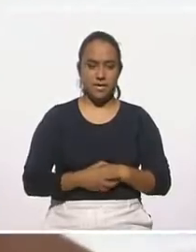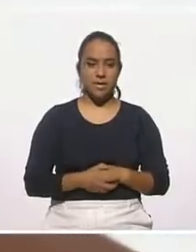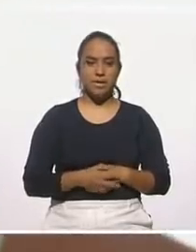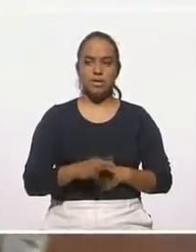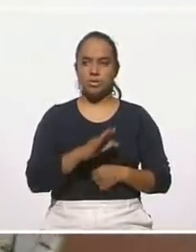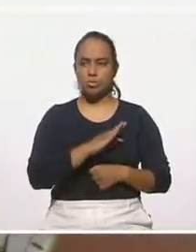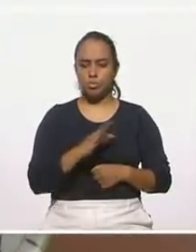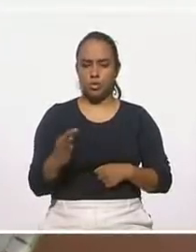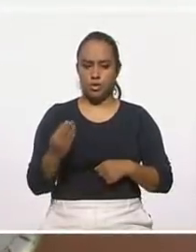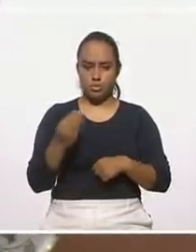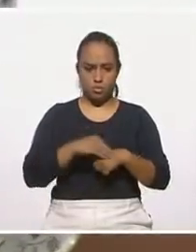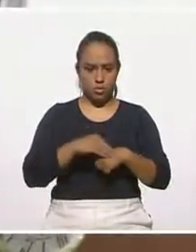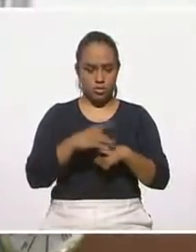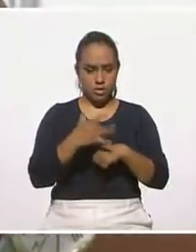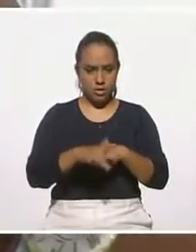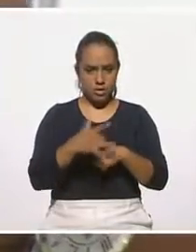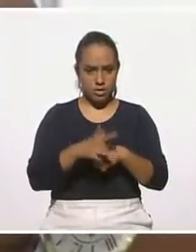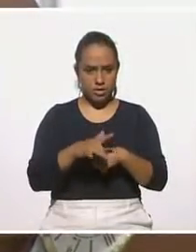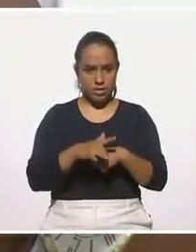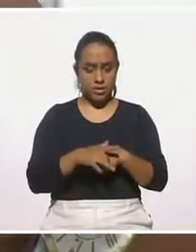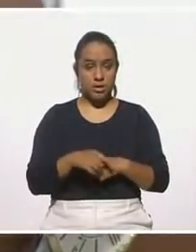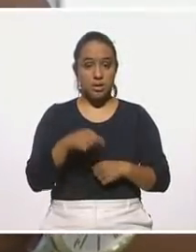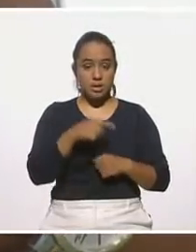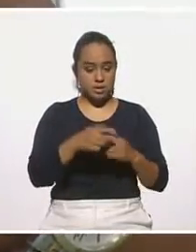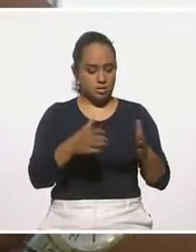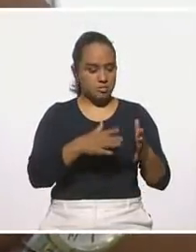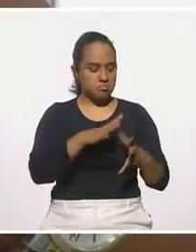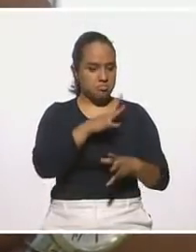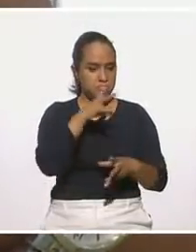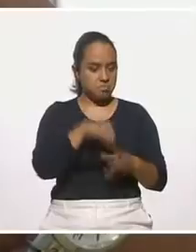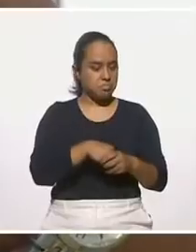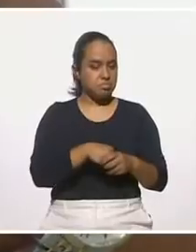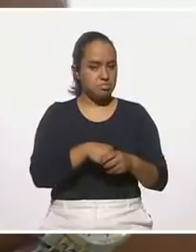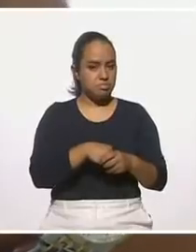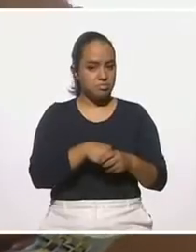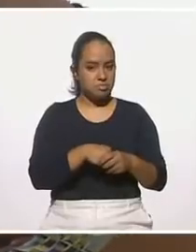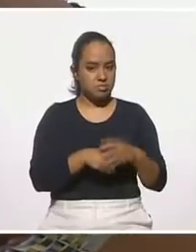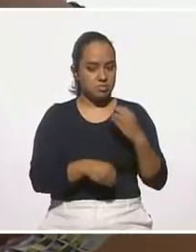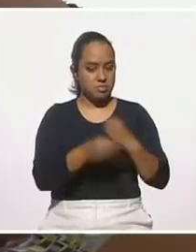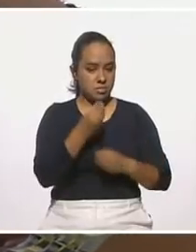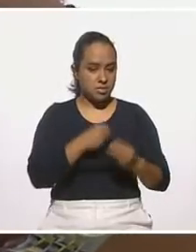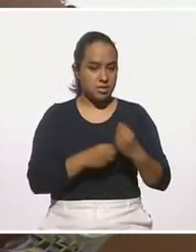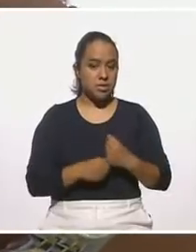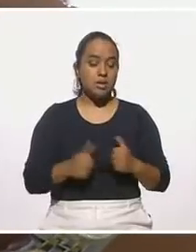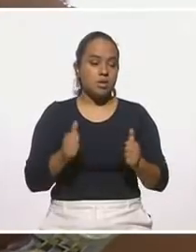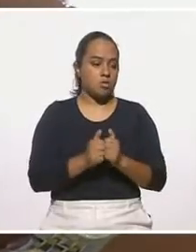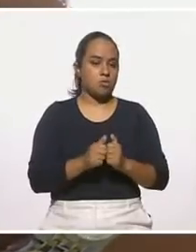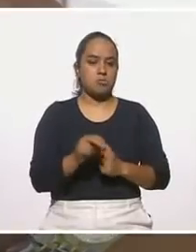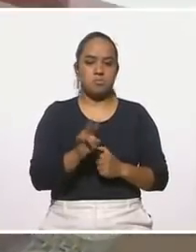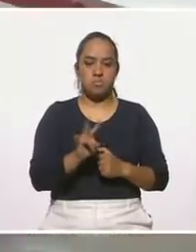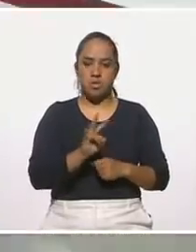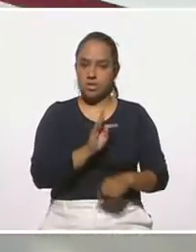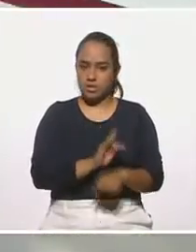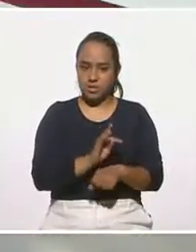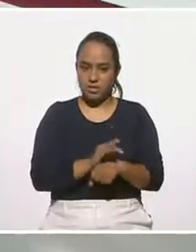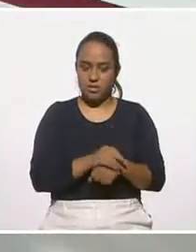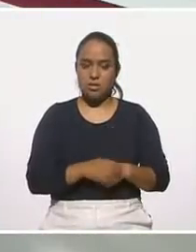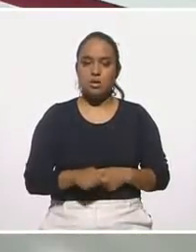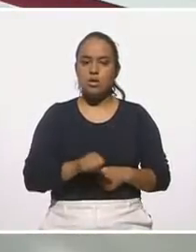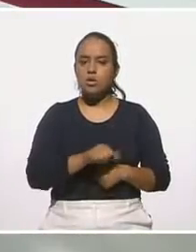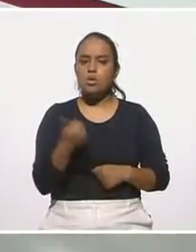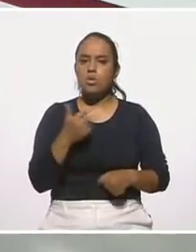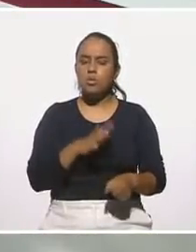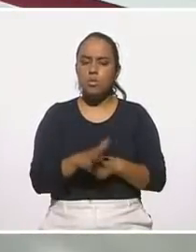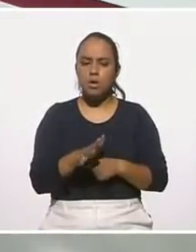ponemos quesito y ya es un platillo completo. Sí. Sí, y muy nutritivo. ¿Qué más tiene